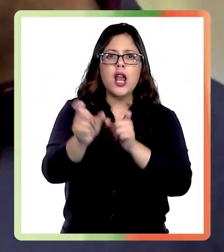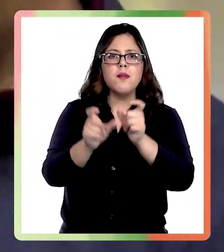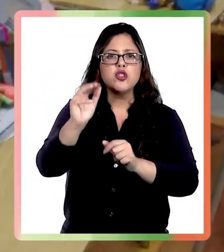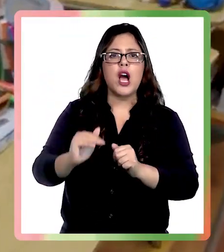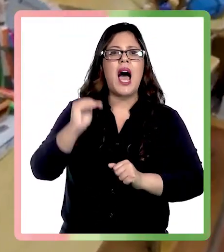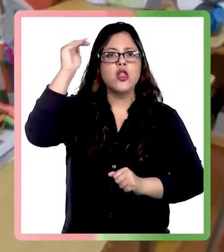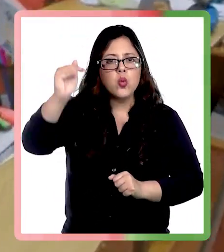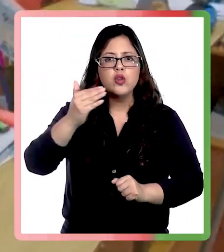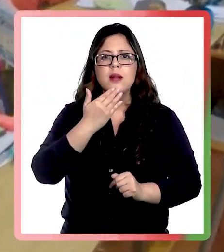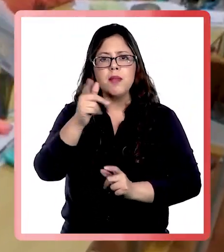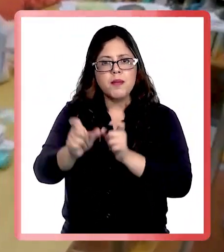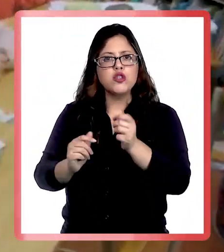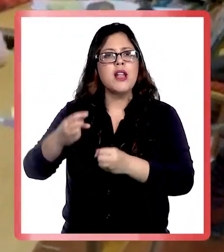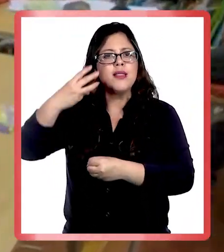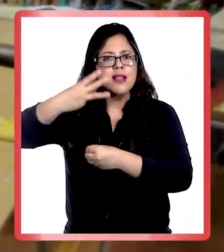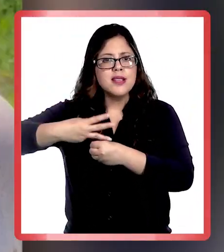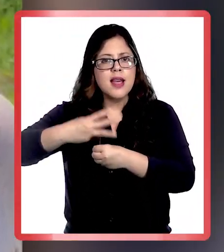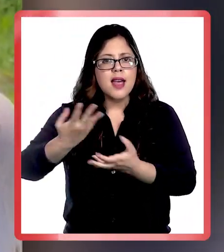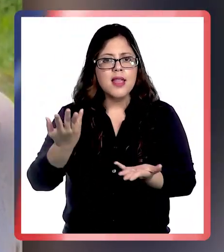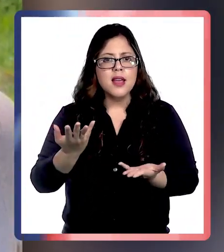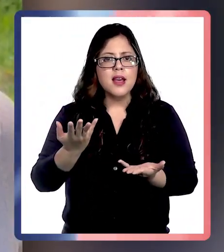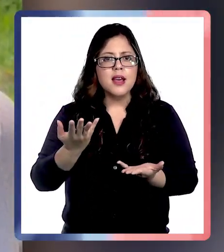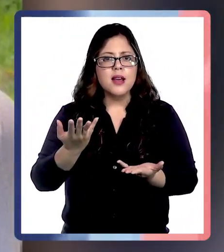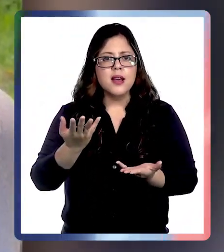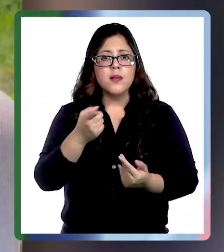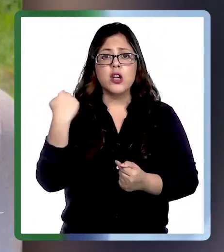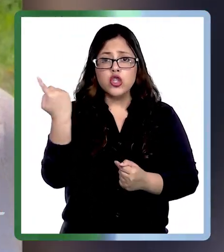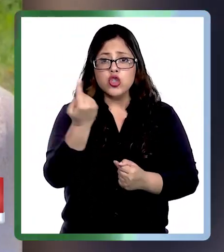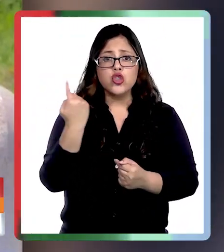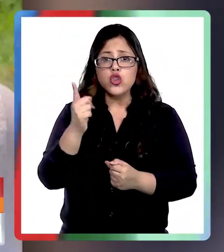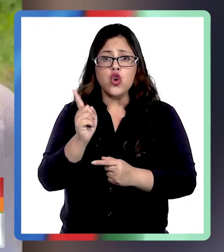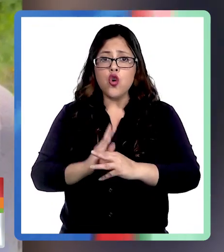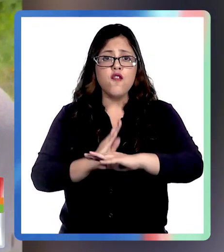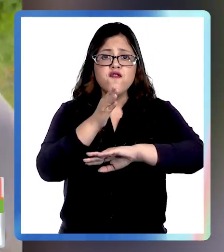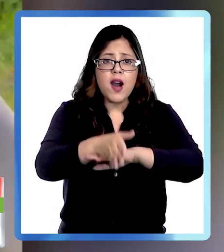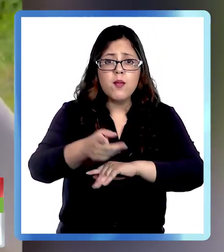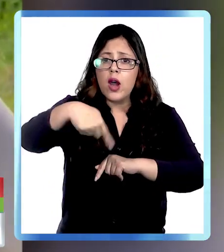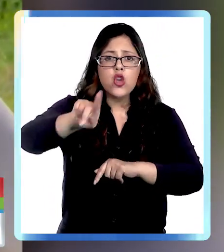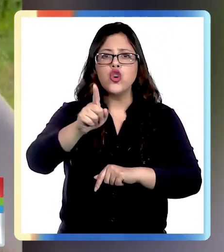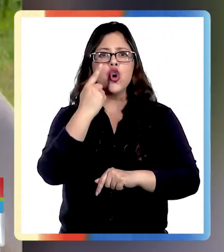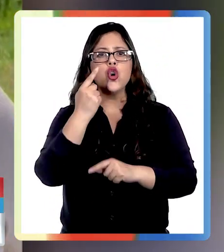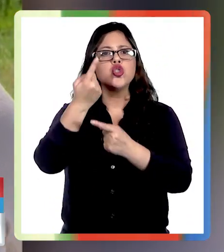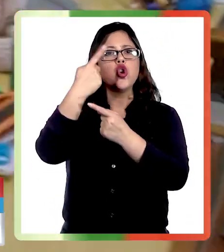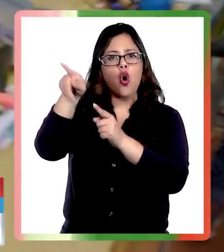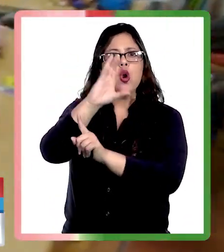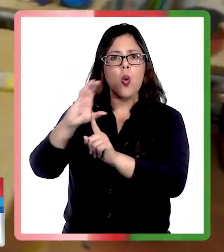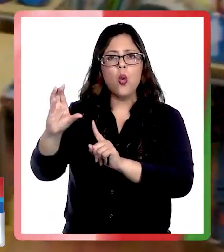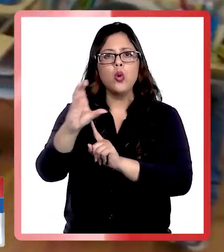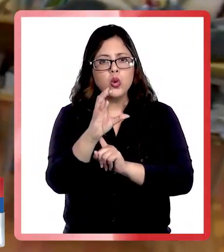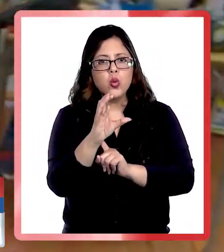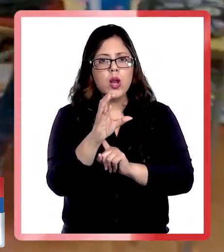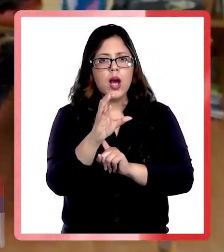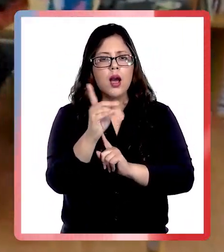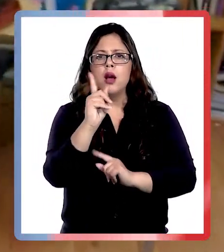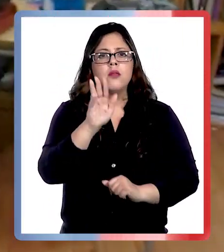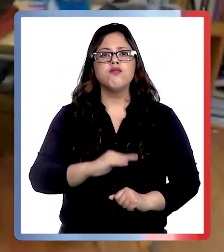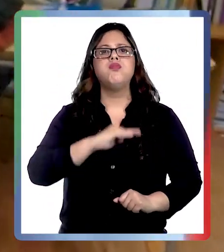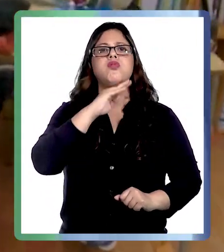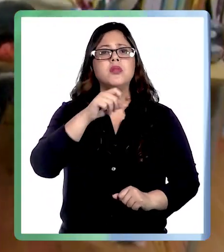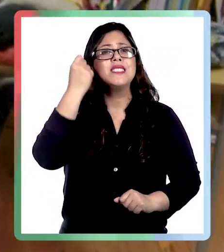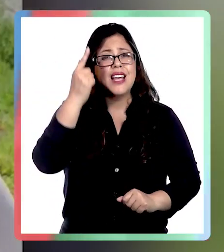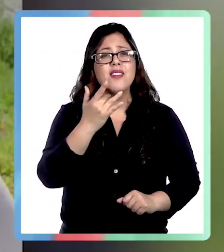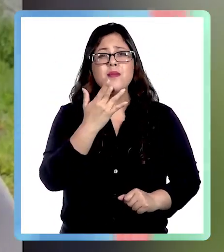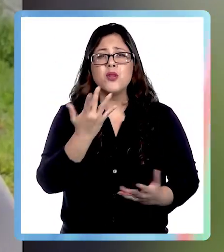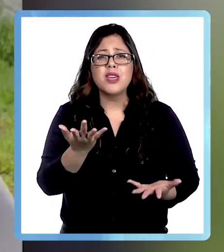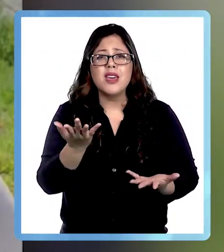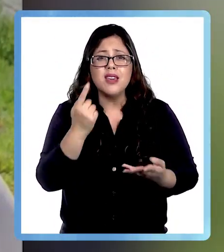los adultos, los adultos mayores, porque si nosotros llegamos ellos no conocen que hay otras disciplinas culturales. No fue suficiente, ¿sabes